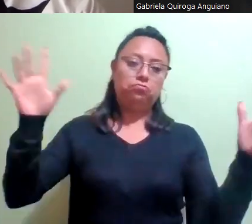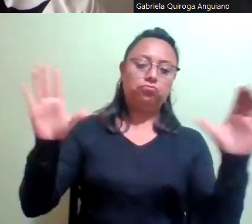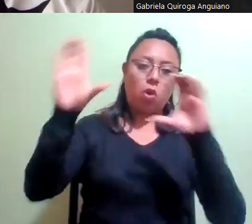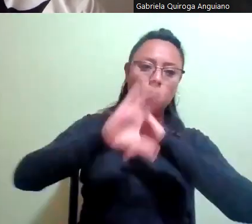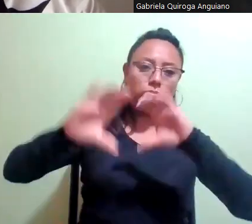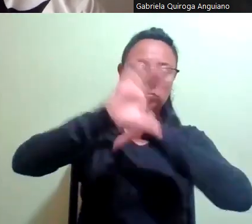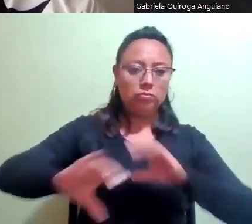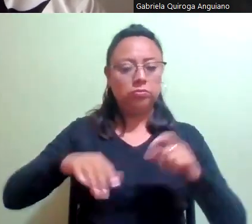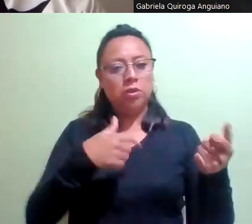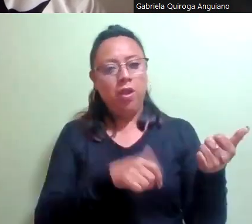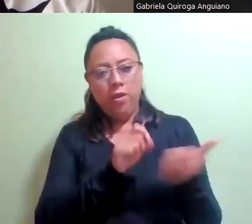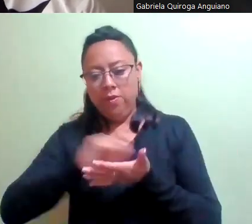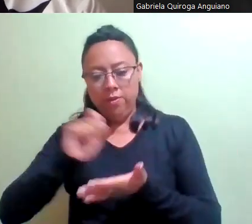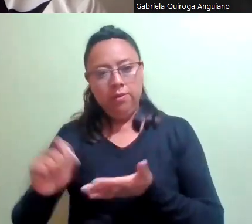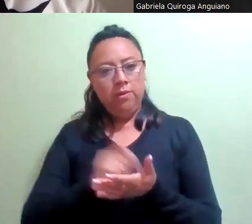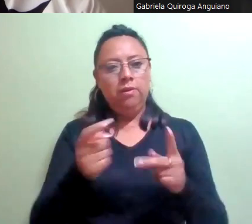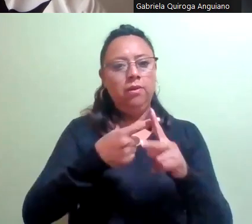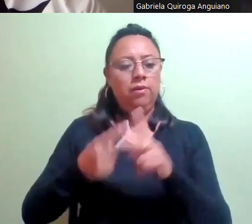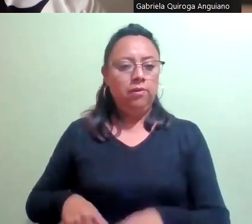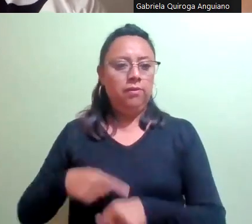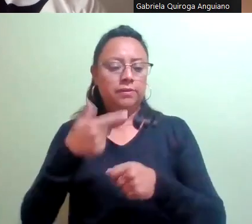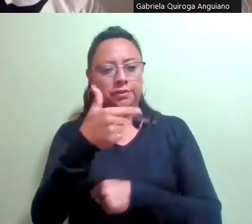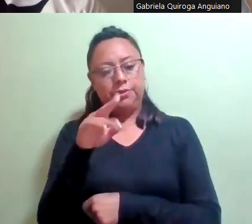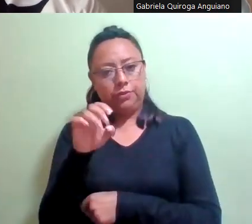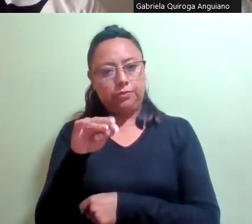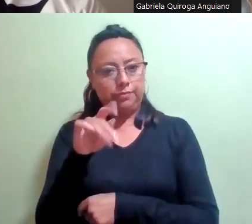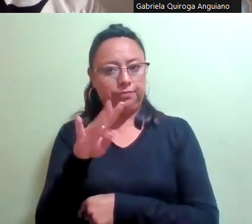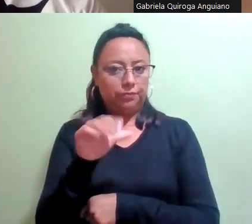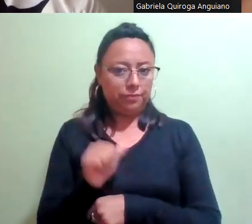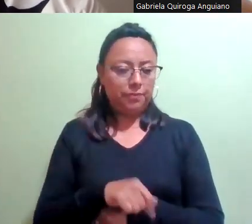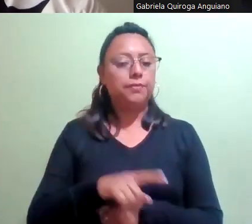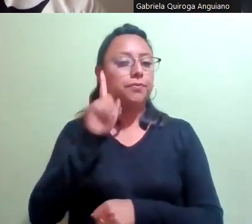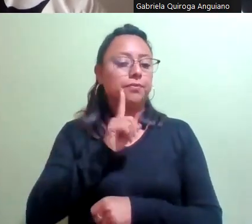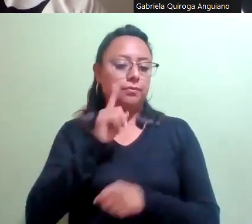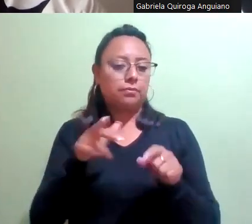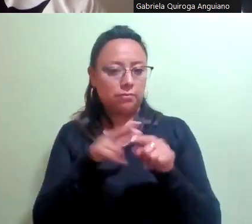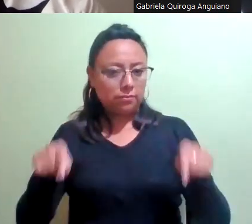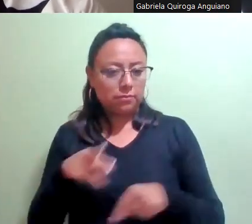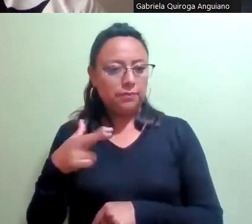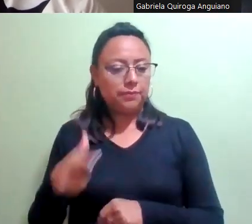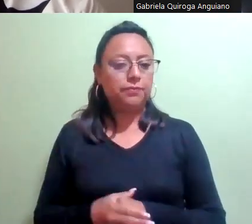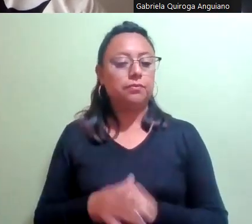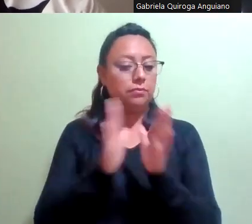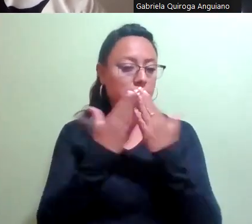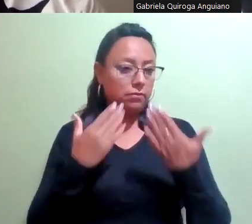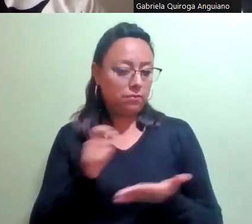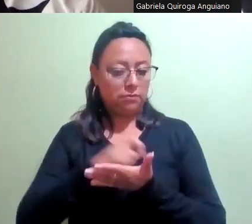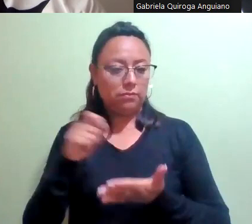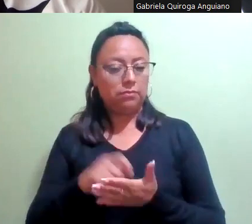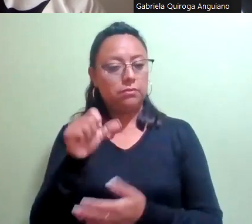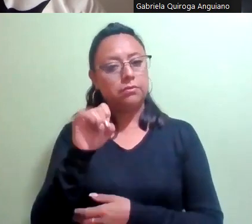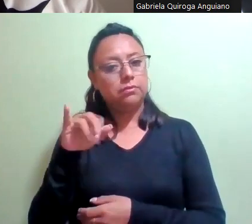escritora, investigadora, socióloga, coach, vocal, guionista, locutora y gestora cultural. Publicó un libro titulado Sirenas al ataque,